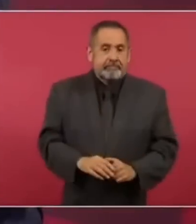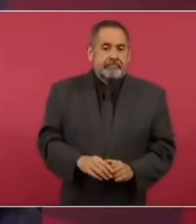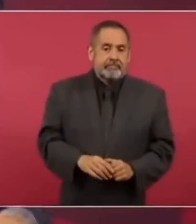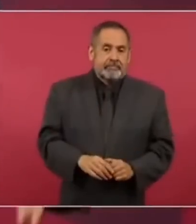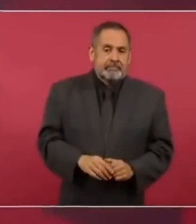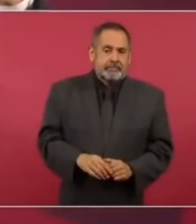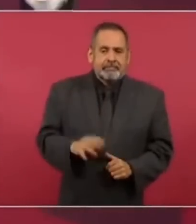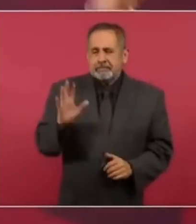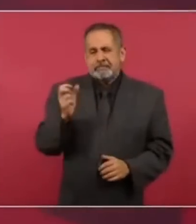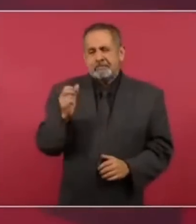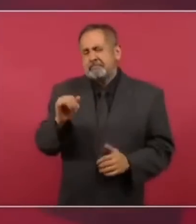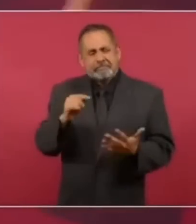y así a otros de de la